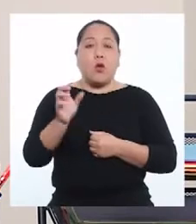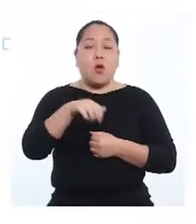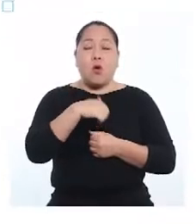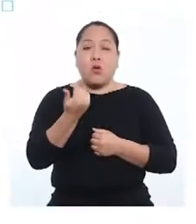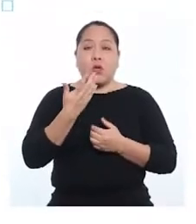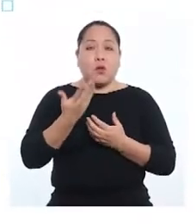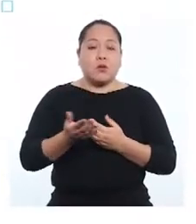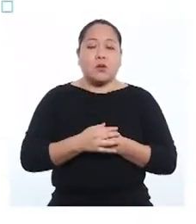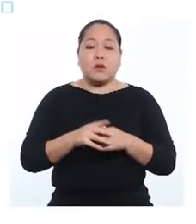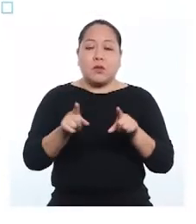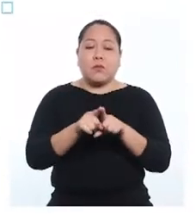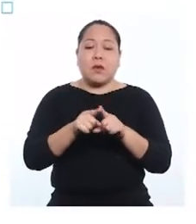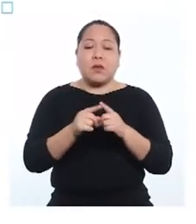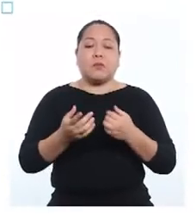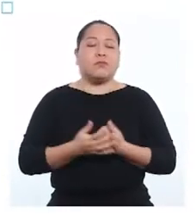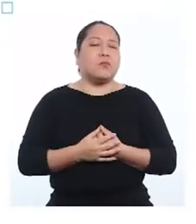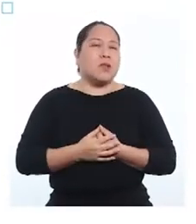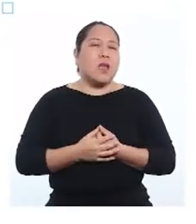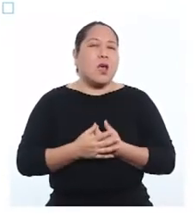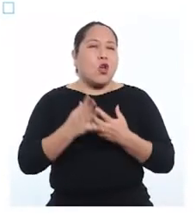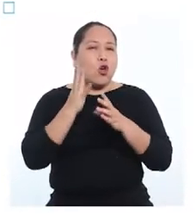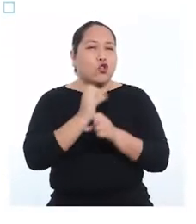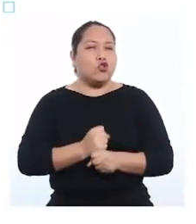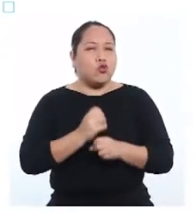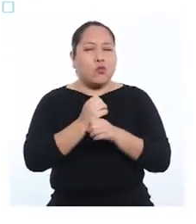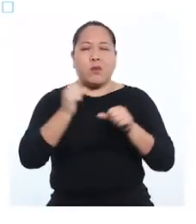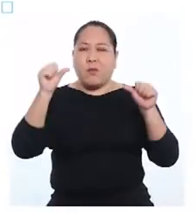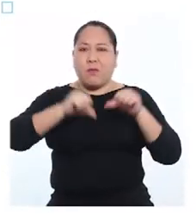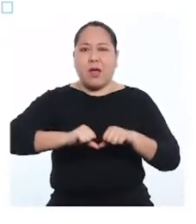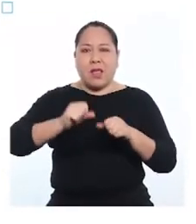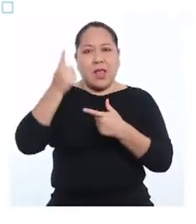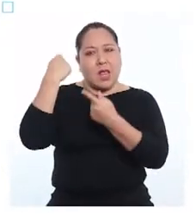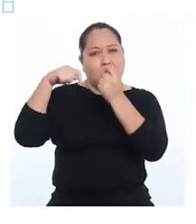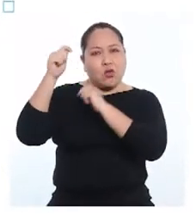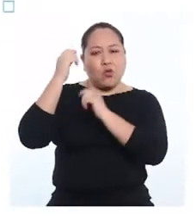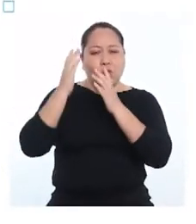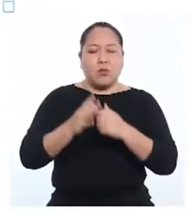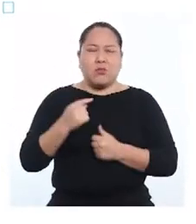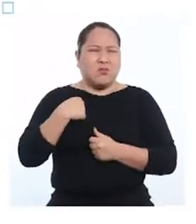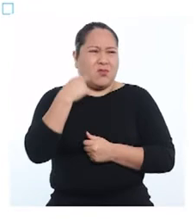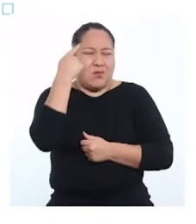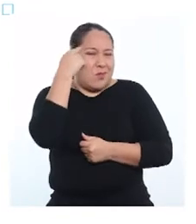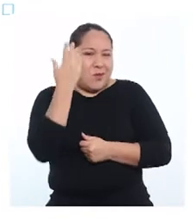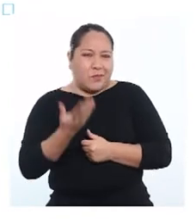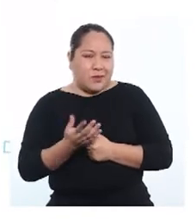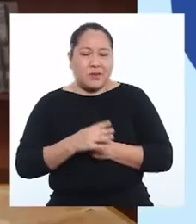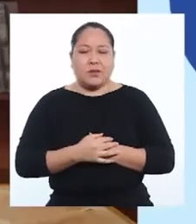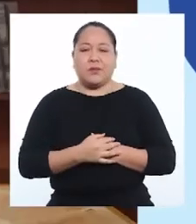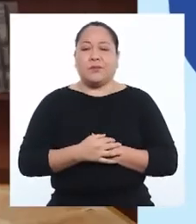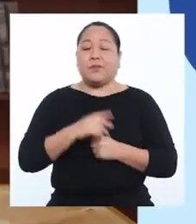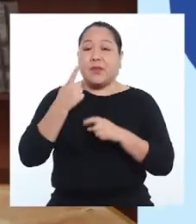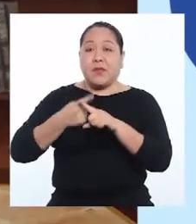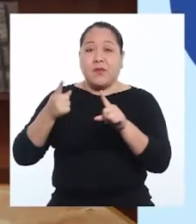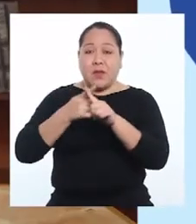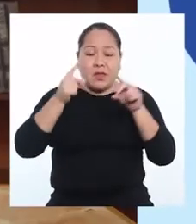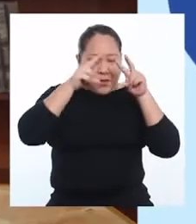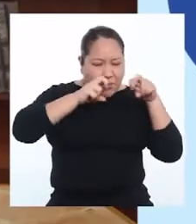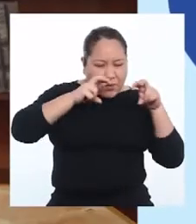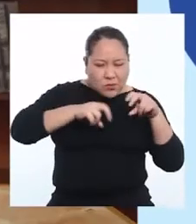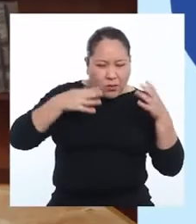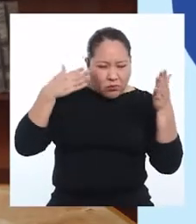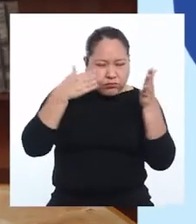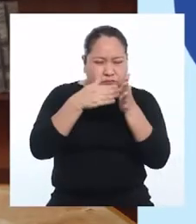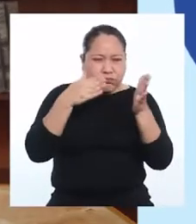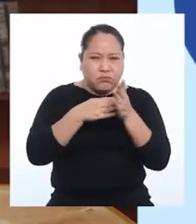es los hábitos inadecuados en la actividad turística. ¡Jamás se me hubiera ocurrido! diversos estudios de